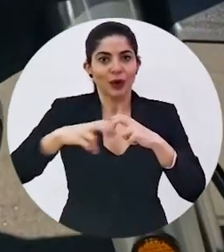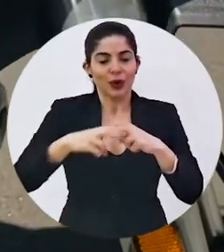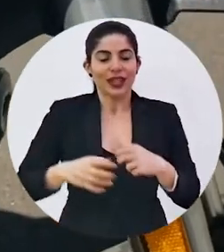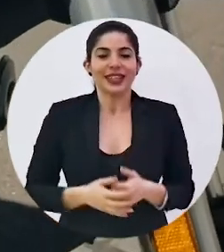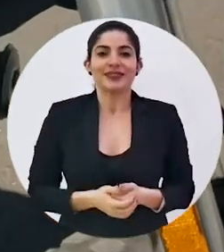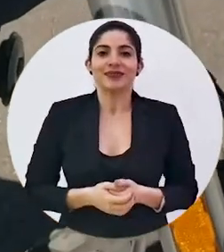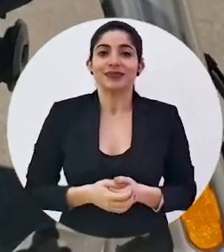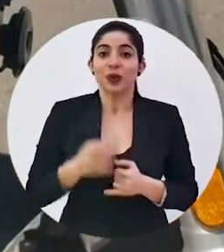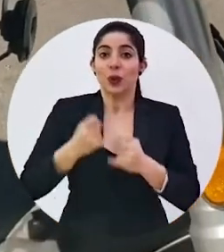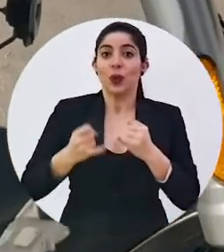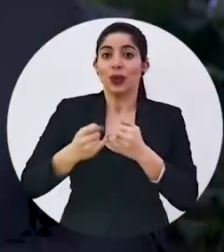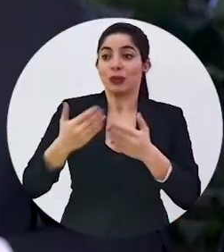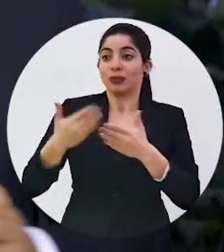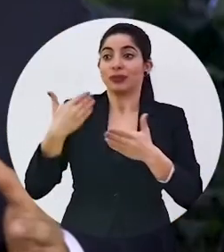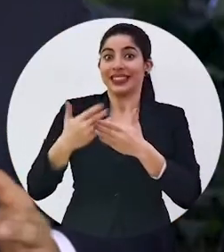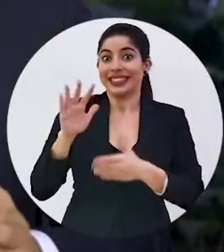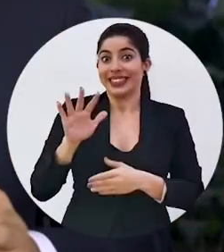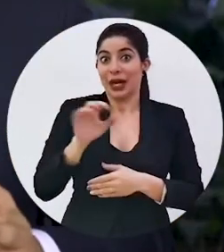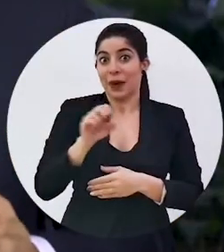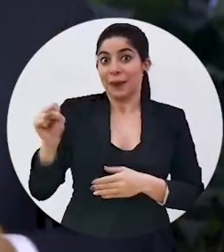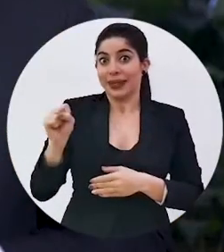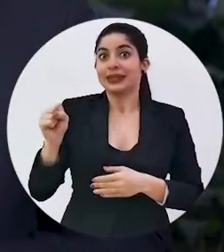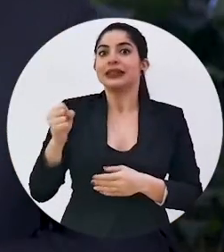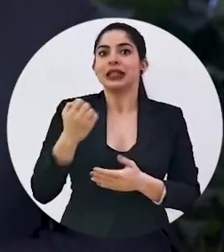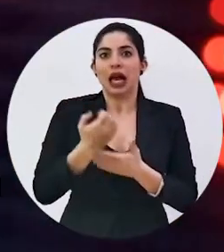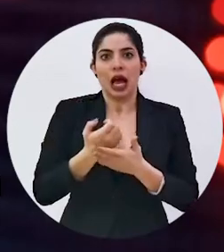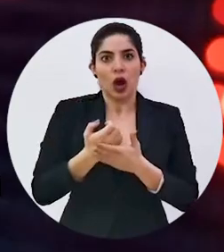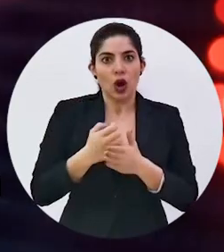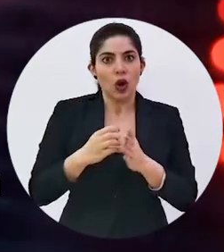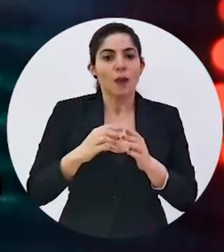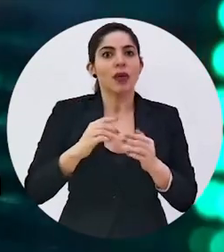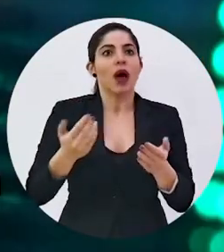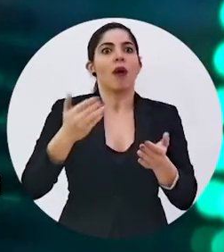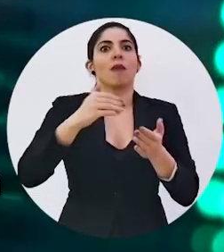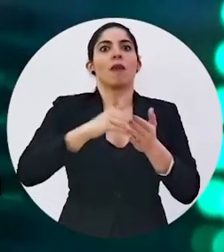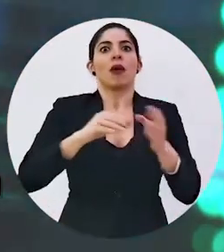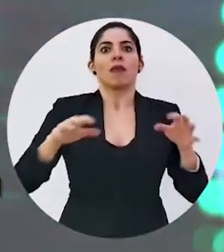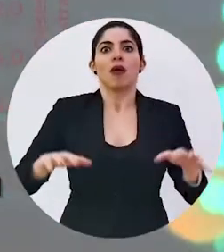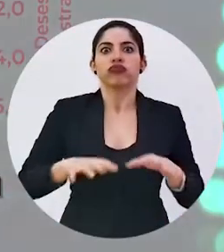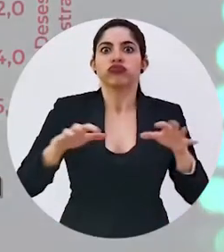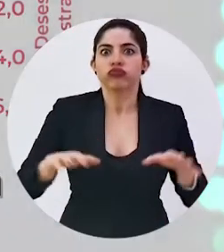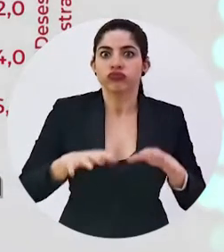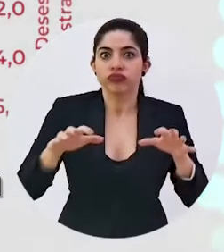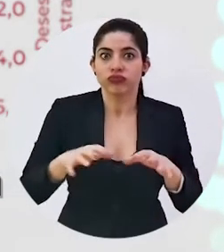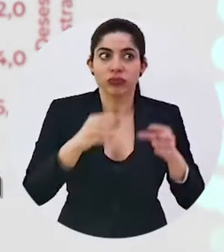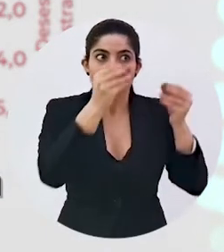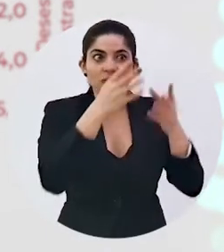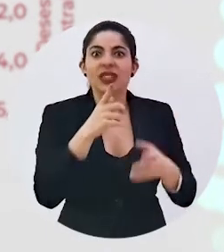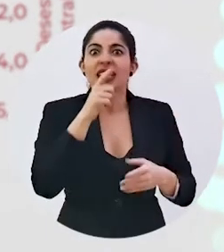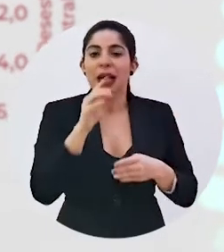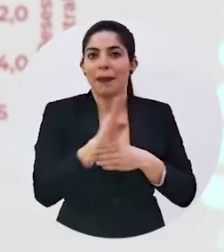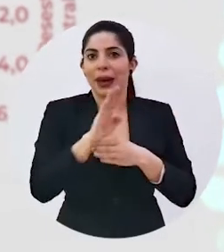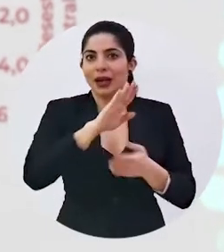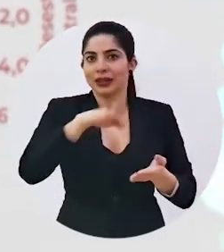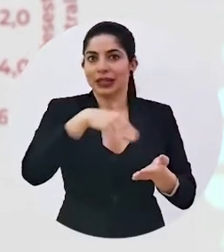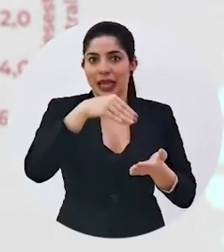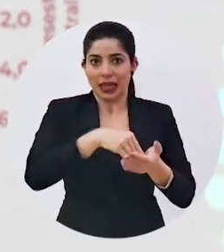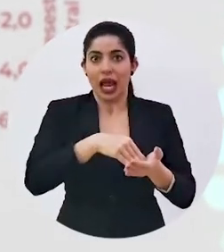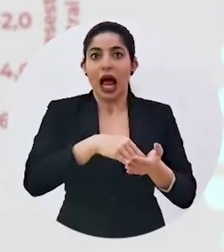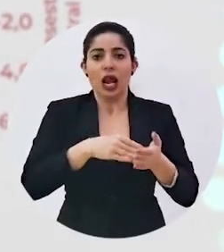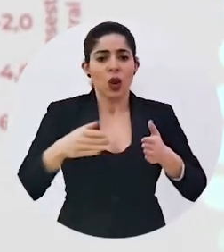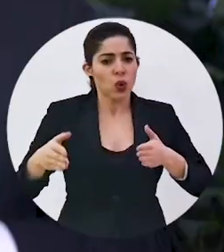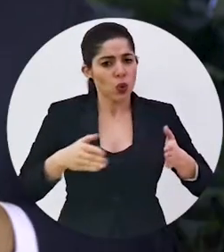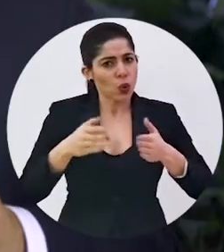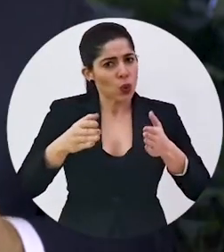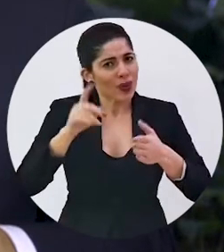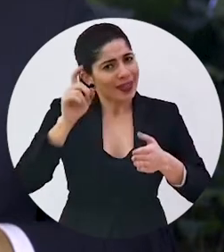sector transporte. En los últimos cinco meses, la economía ha comenzado su reactivación, como lo ha indicado el Banco Central.